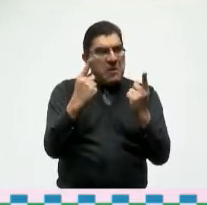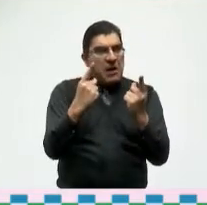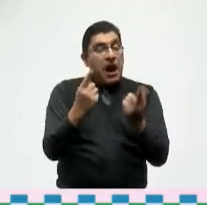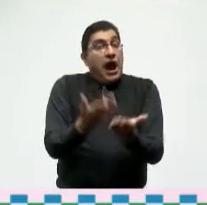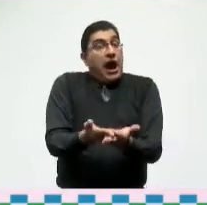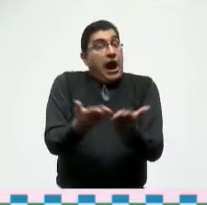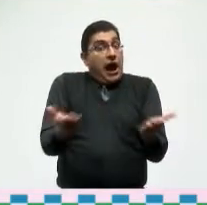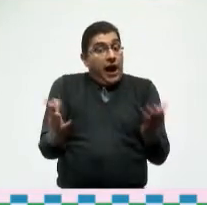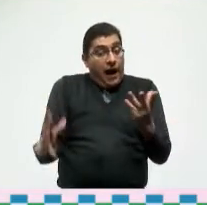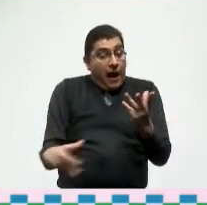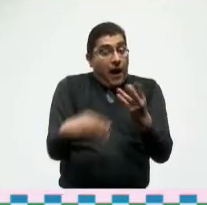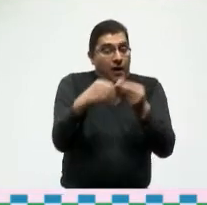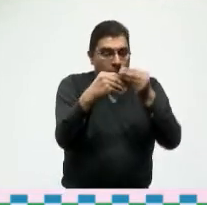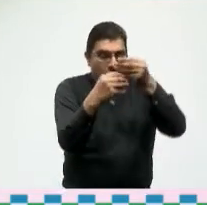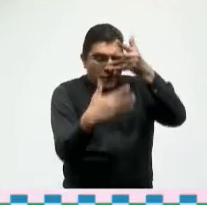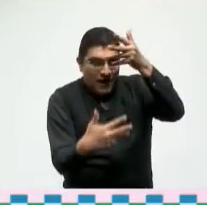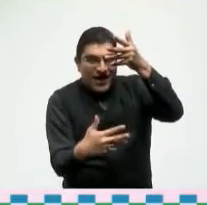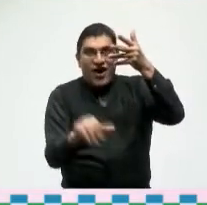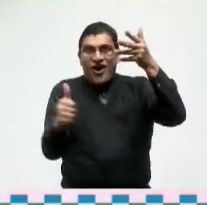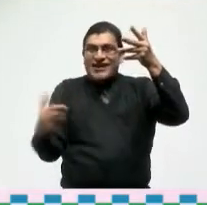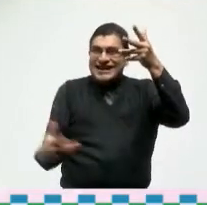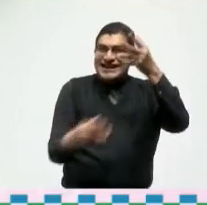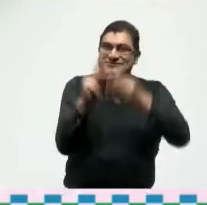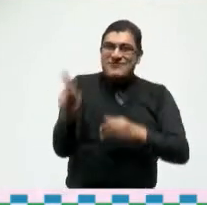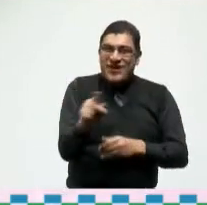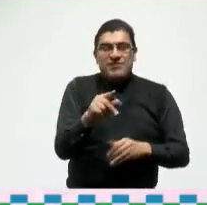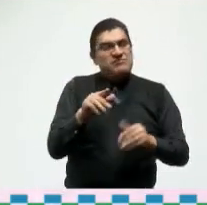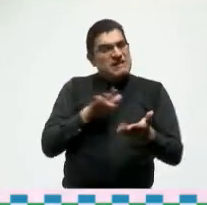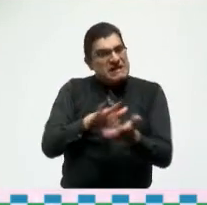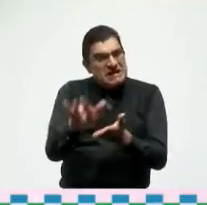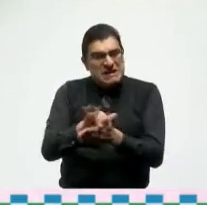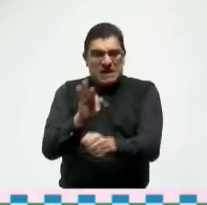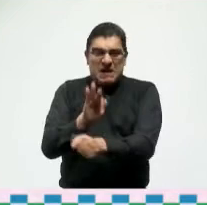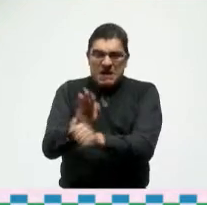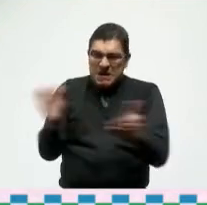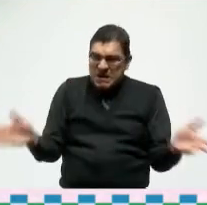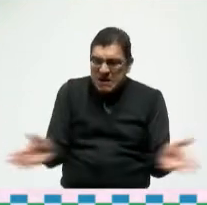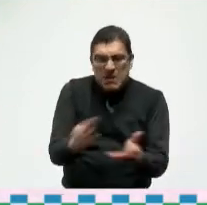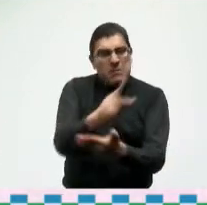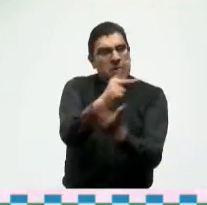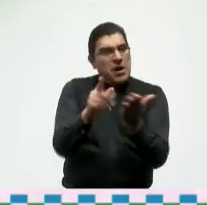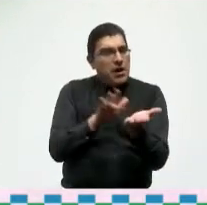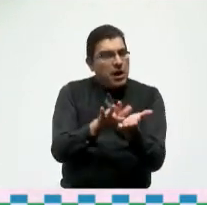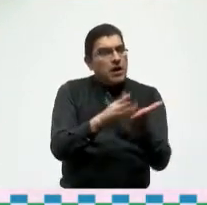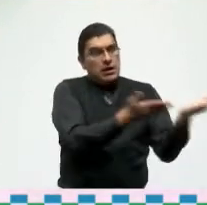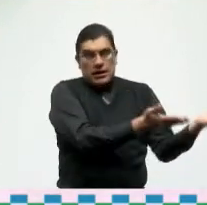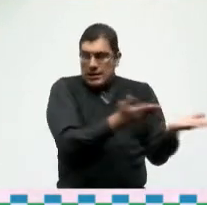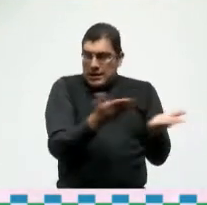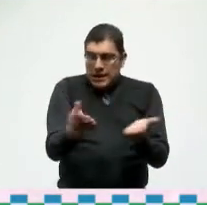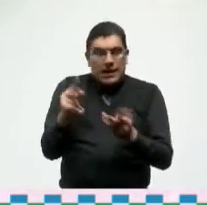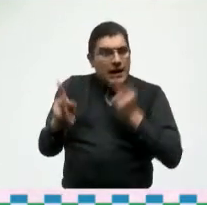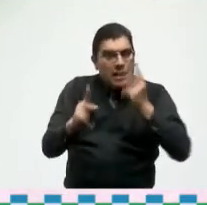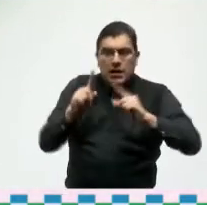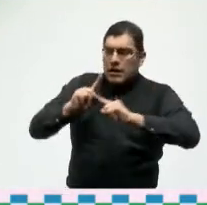con la integración de estos lugares se emprendan acciones para presentar estos atractivos de los pueblos mágicos